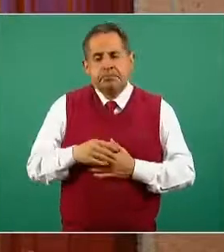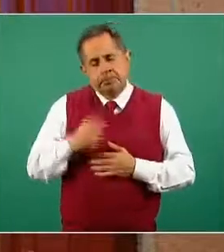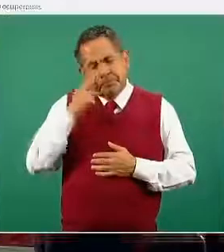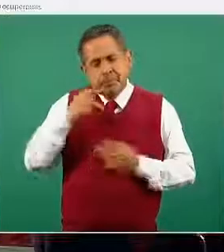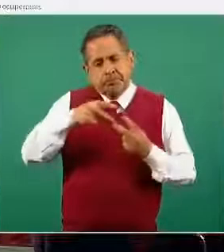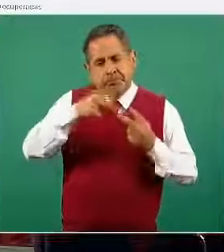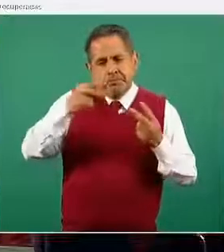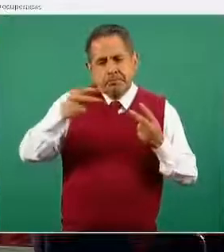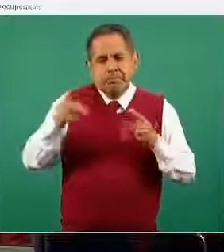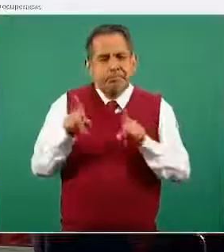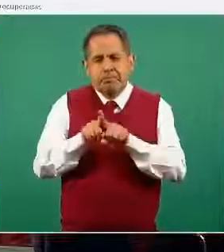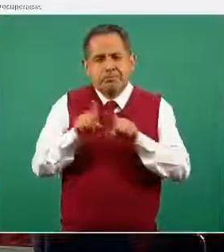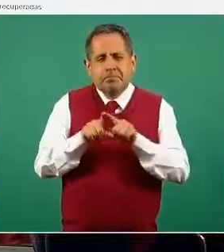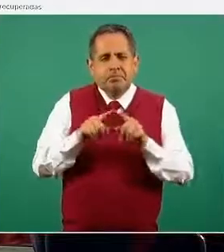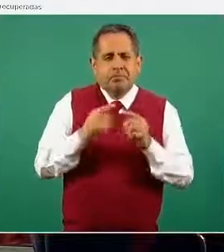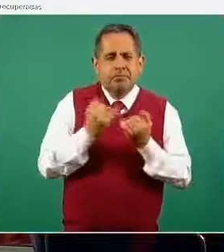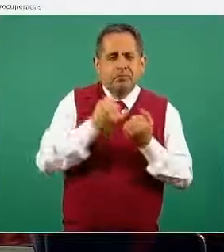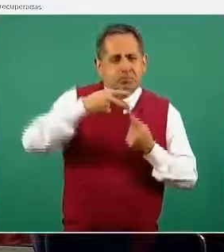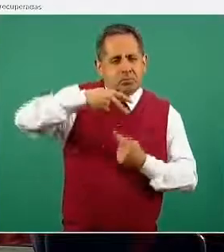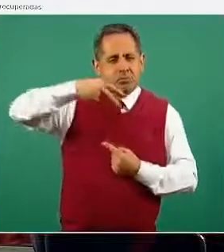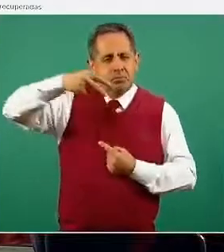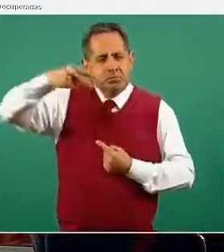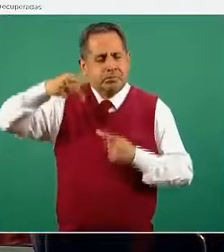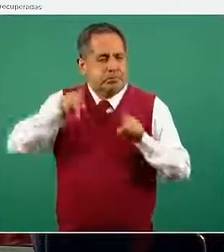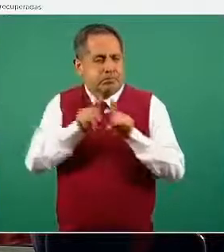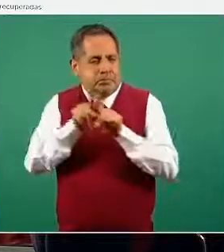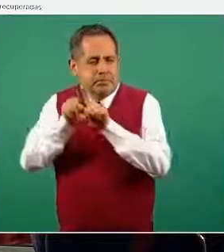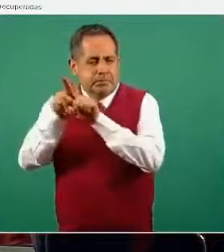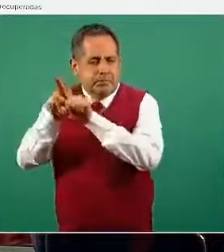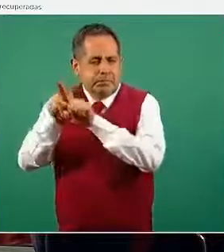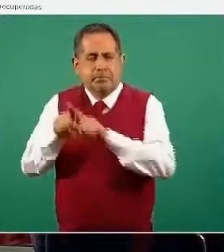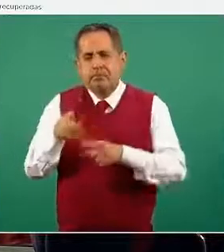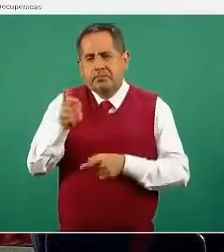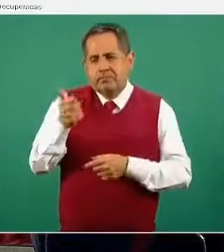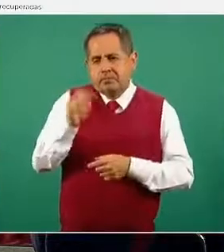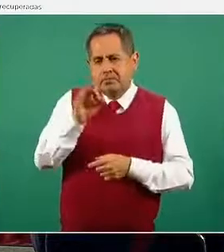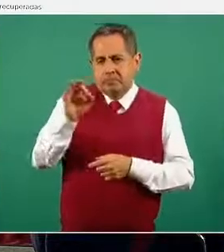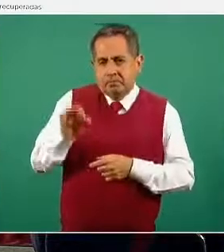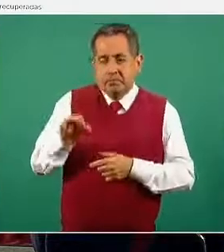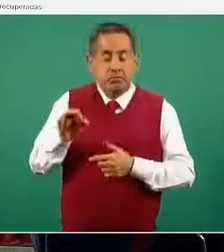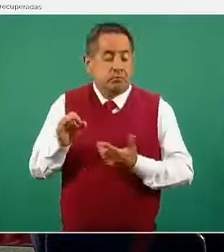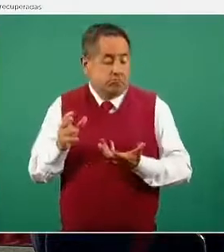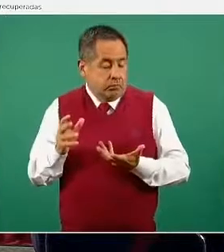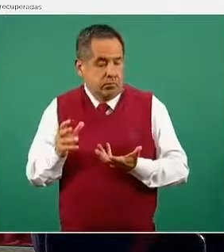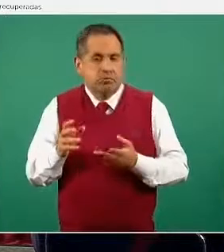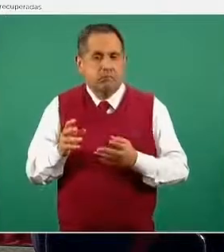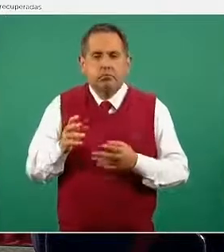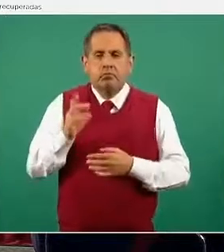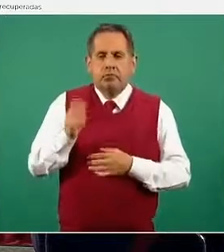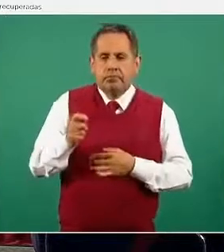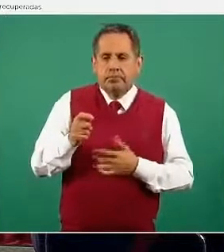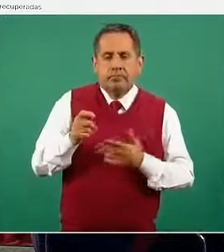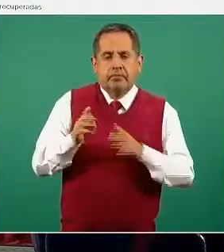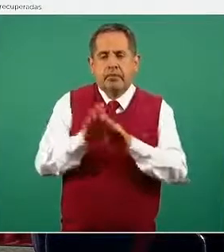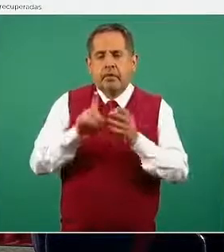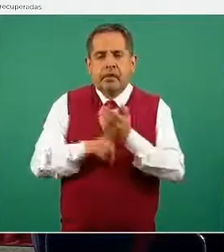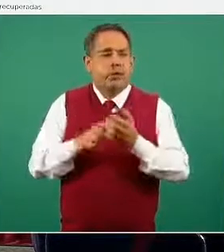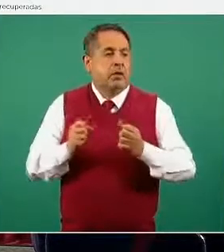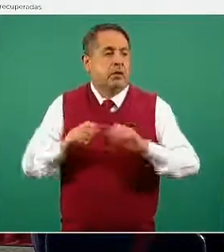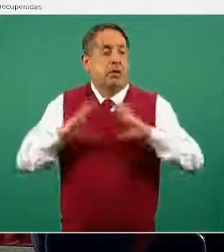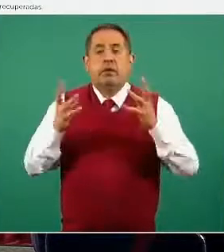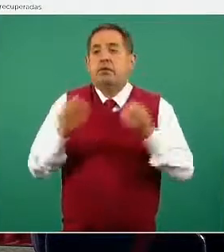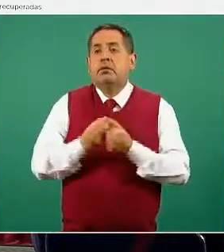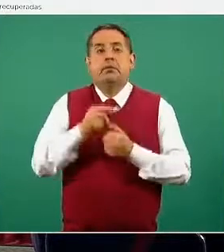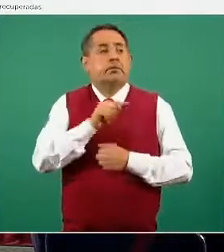a la curva de casos confirmados. Seis por ciento, lo que representaría la actividad epidémica